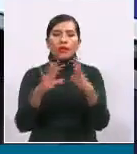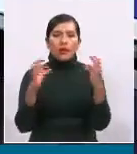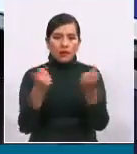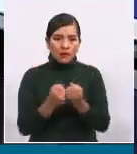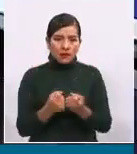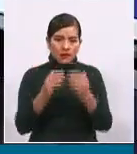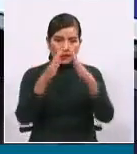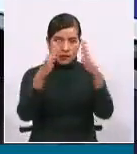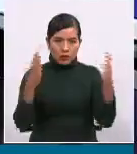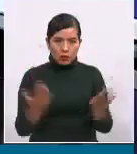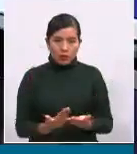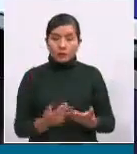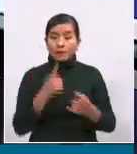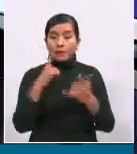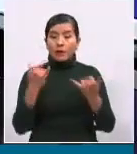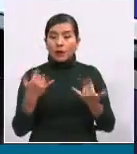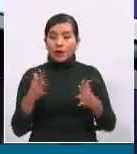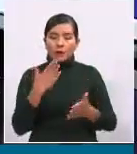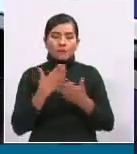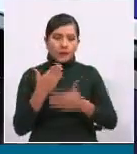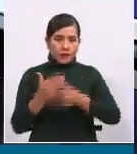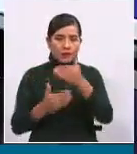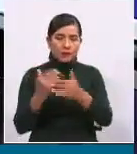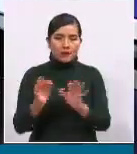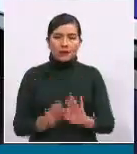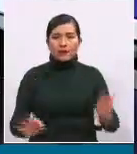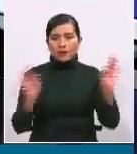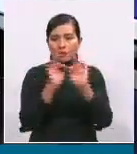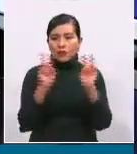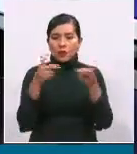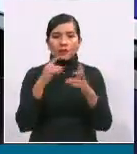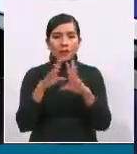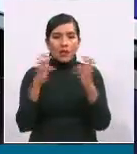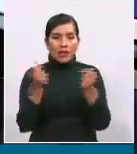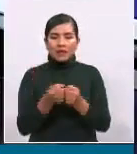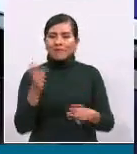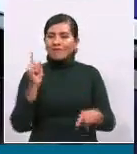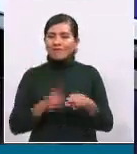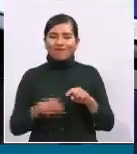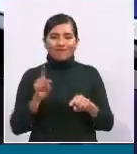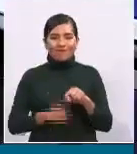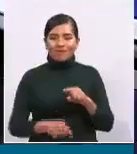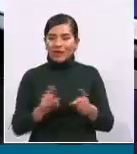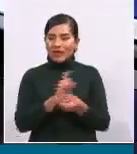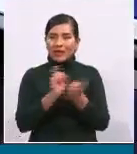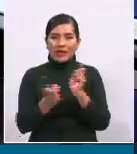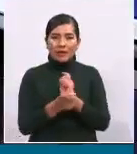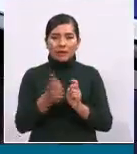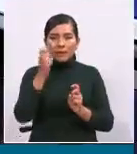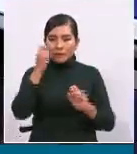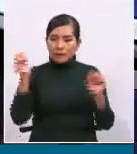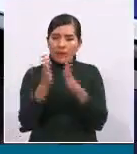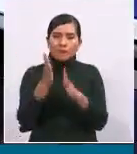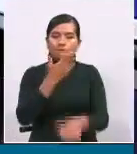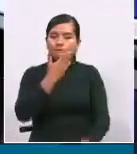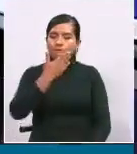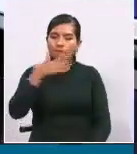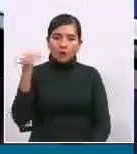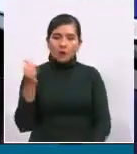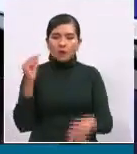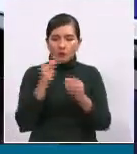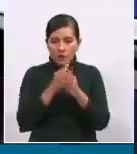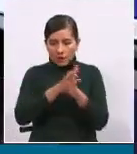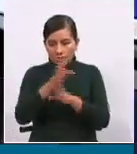para avanzar también, porque las clases no se pueden sustituir. Presencial es presencial, viceministro, y creo que es la manera más